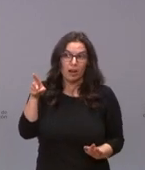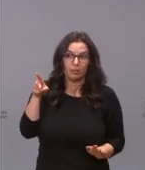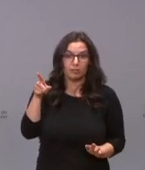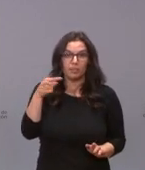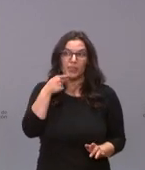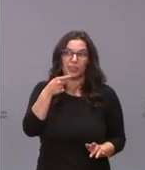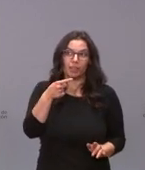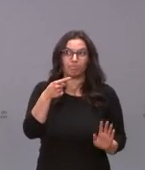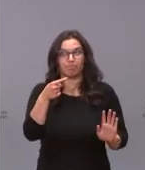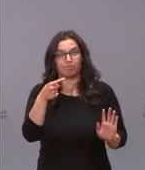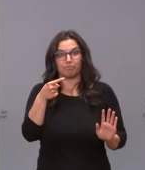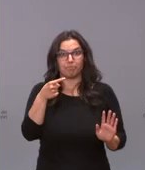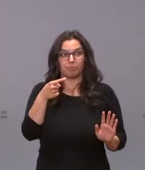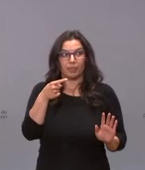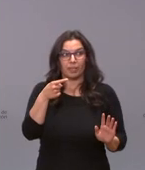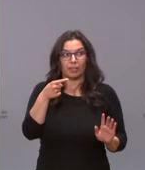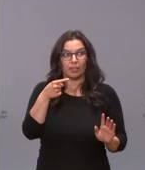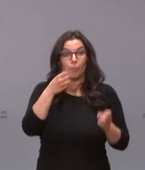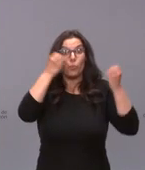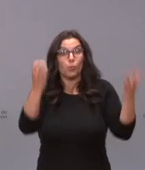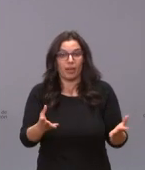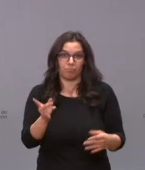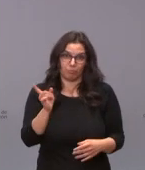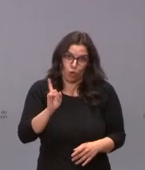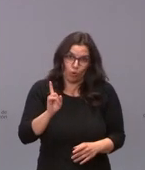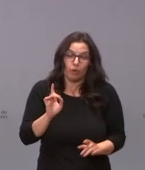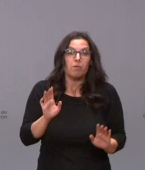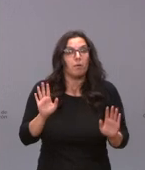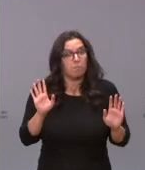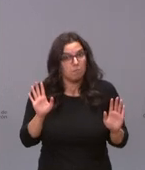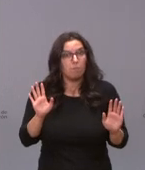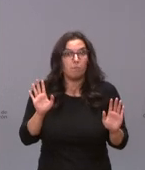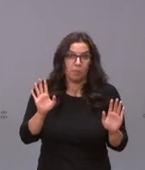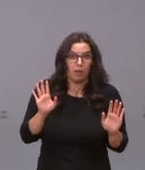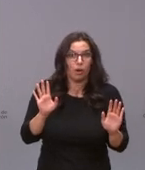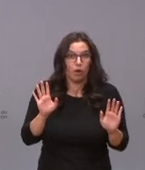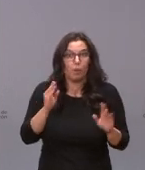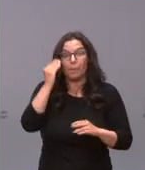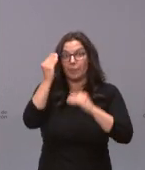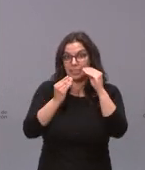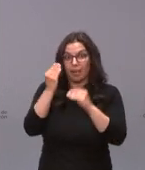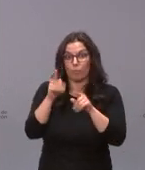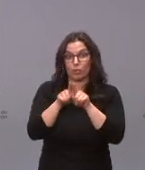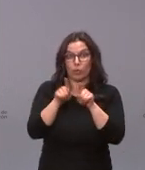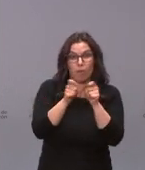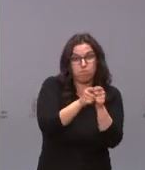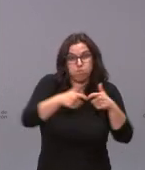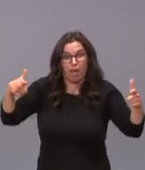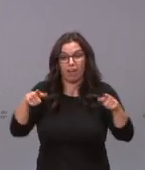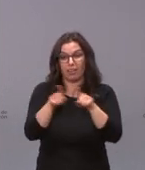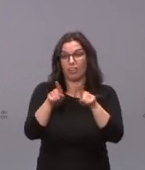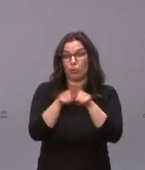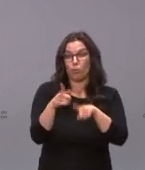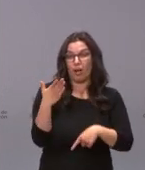somos optimistas, pero sí que estamos prácticamente seguros ya de que no vamos a tener un crecimiento como tuvimos